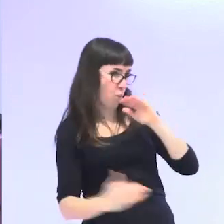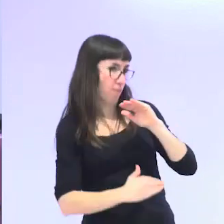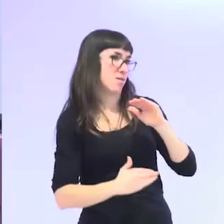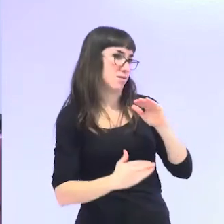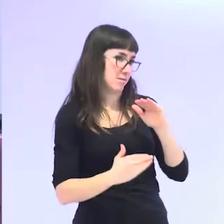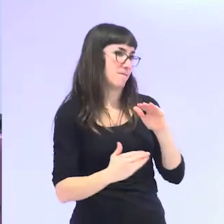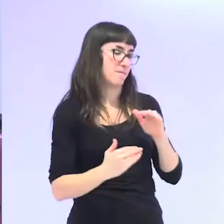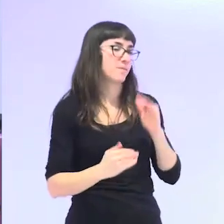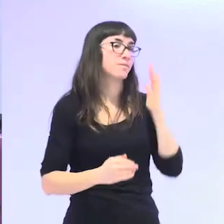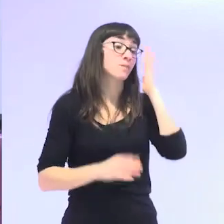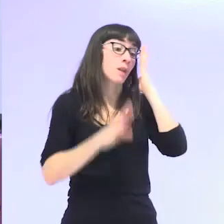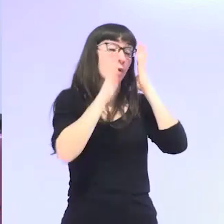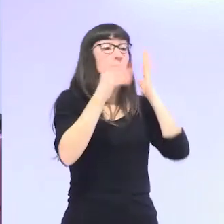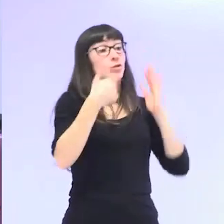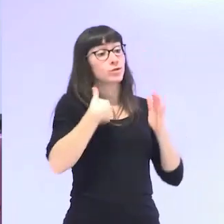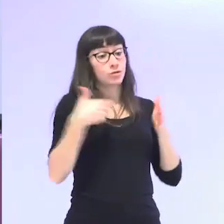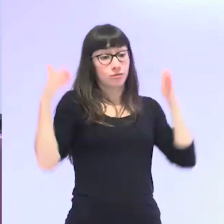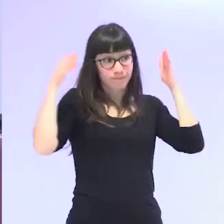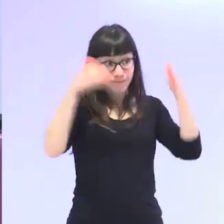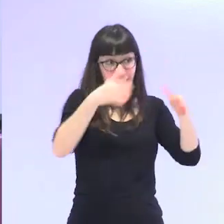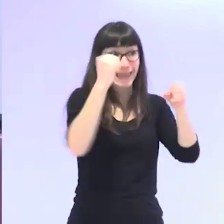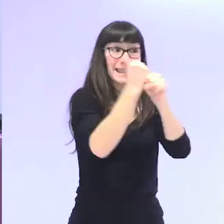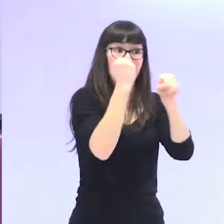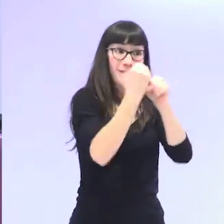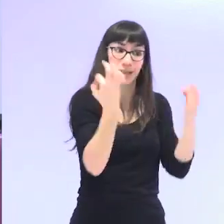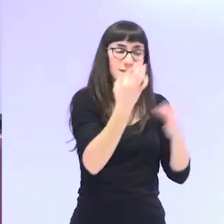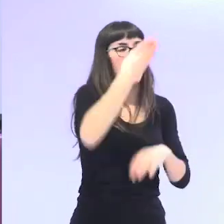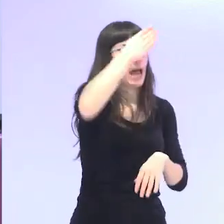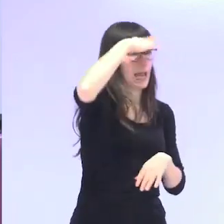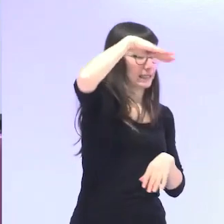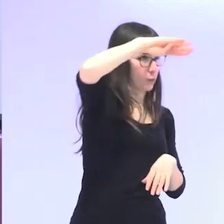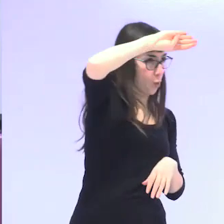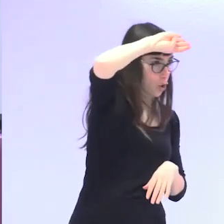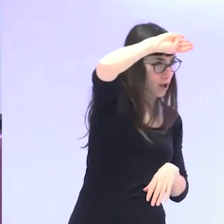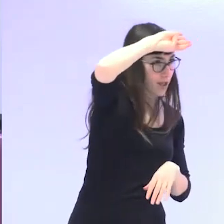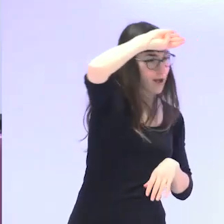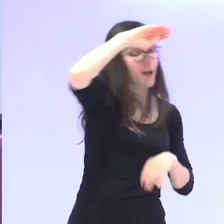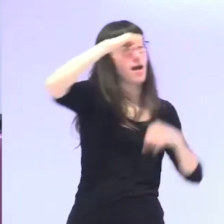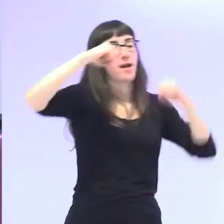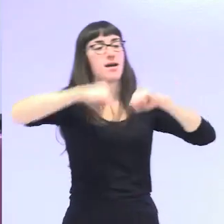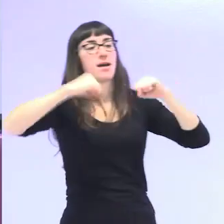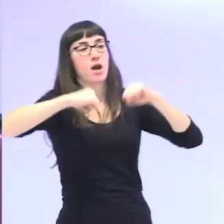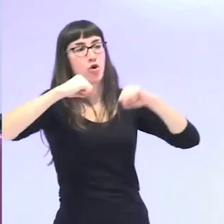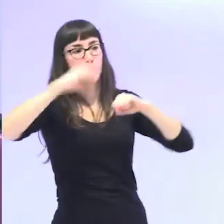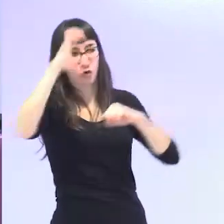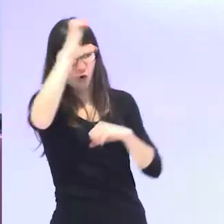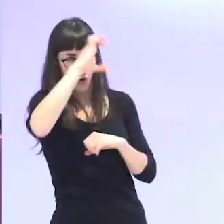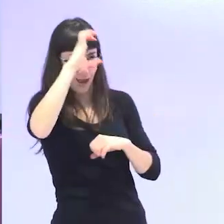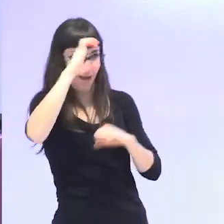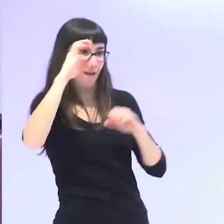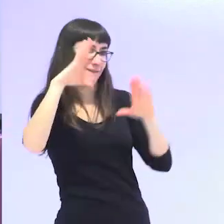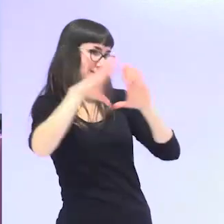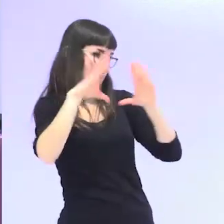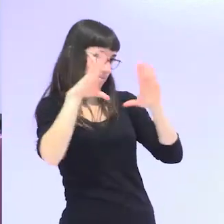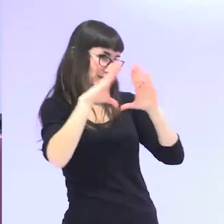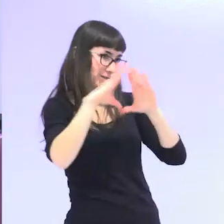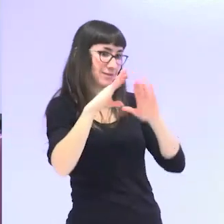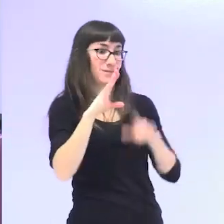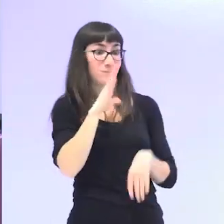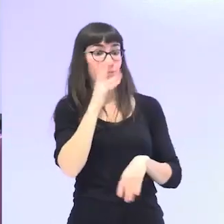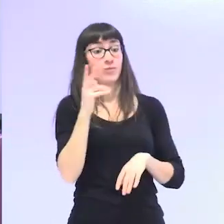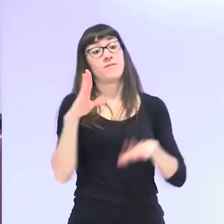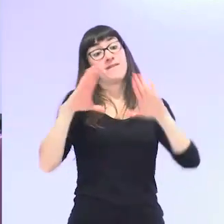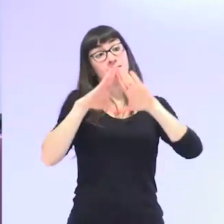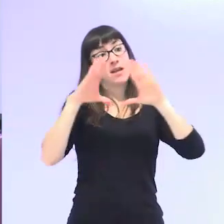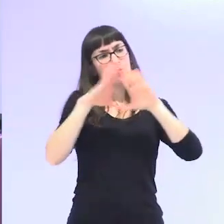Por lo tanto yo trabajo fundamentalmente en la antropología y la gerontología feminista. ¿De acuerdo? Porque ambas el feminismo